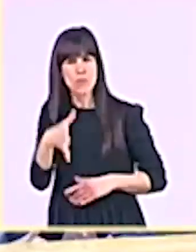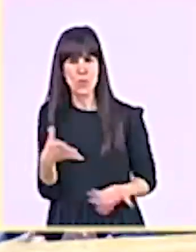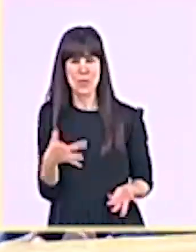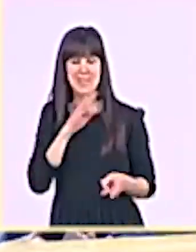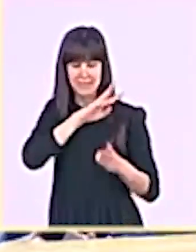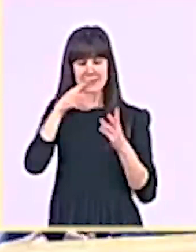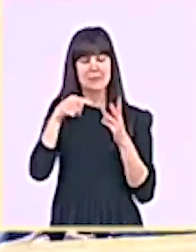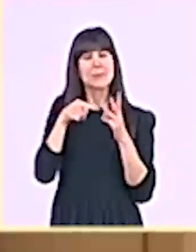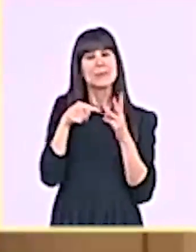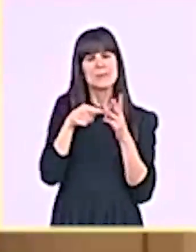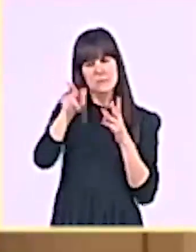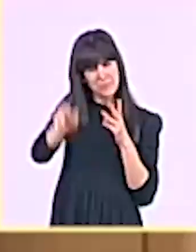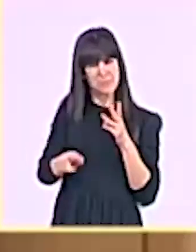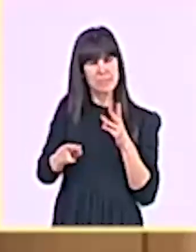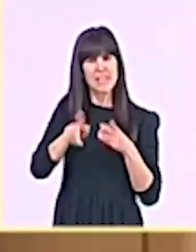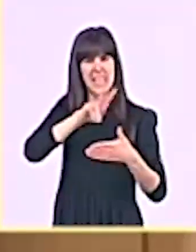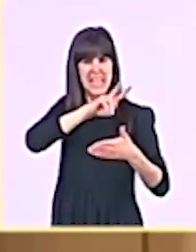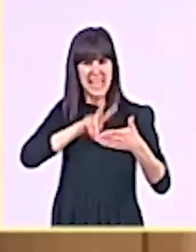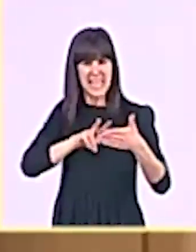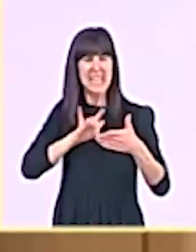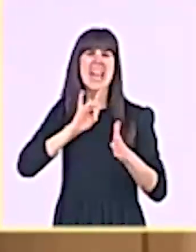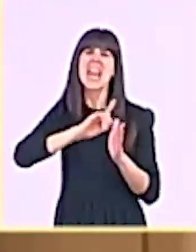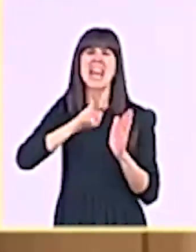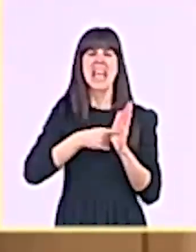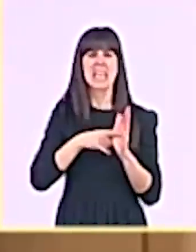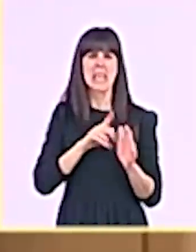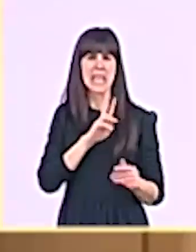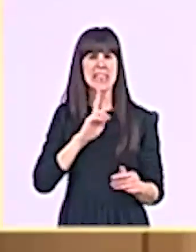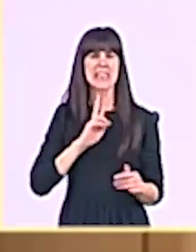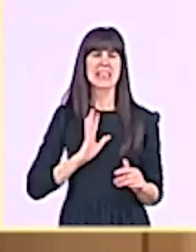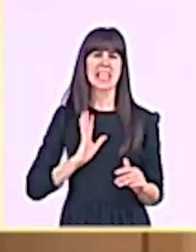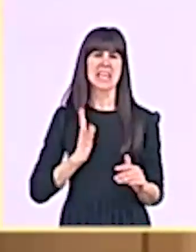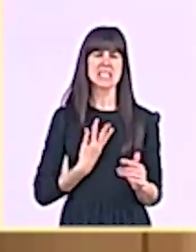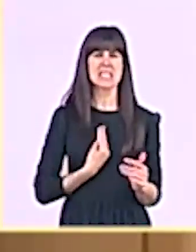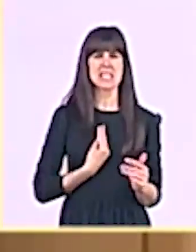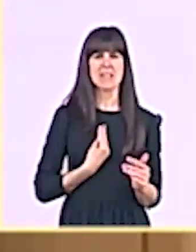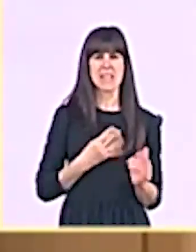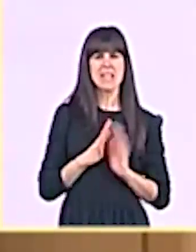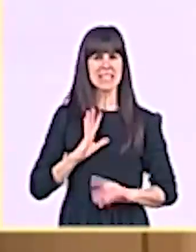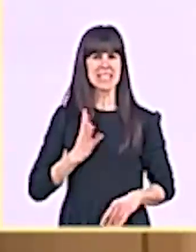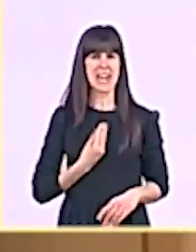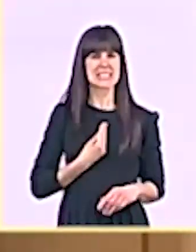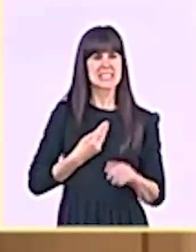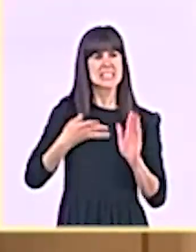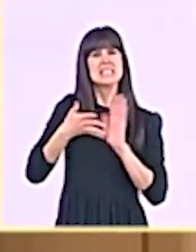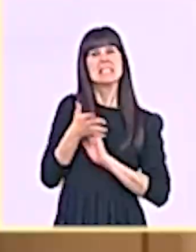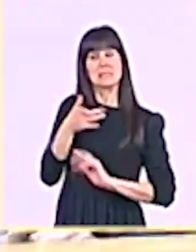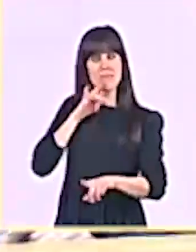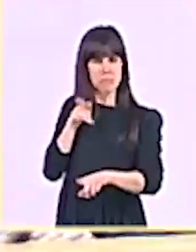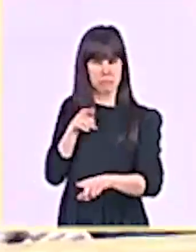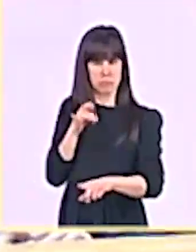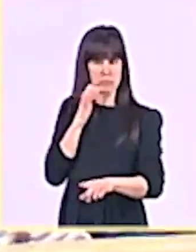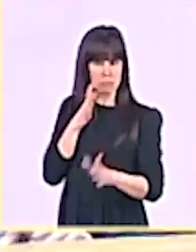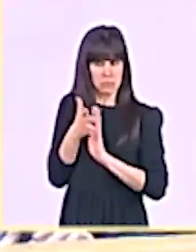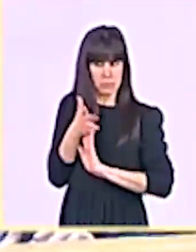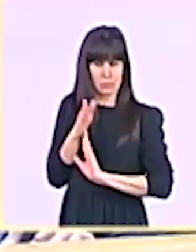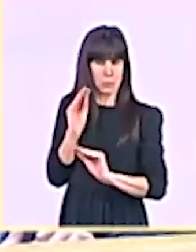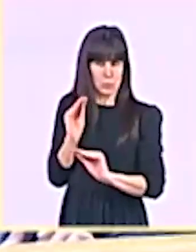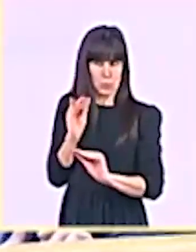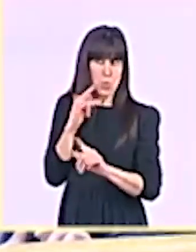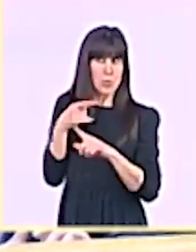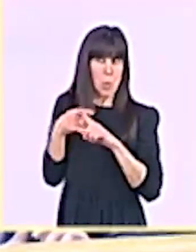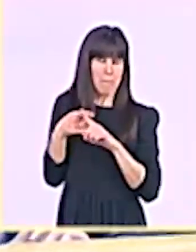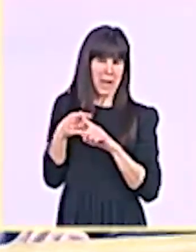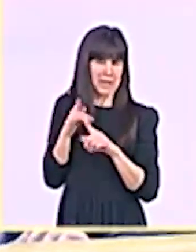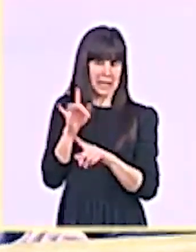¿La conoce? ¿La comparte de la alaceta? Por supuesto, es la suya. ¿Conoce las consecuencias de esta ley? ¿Se